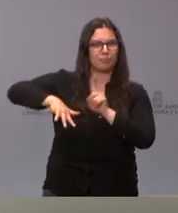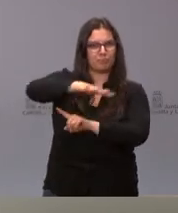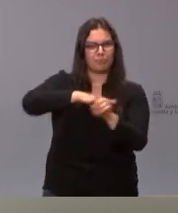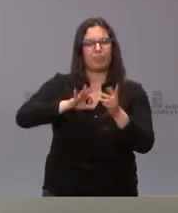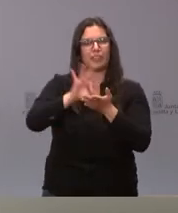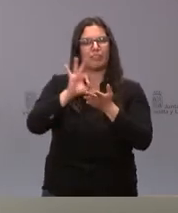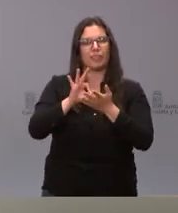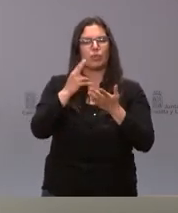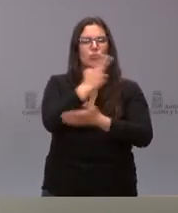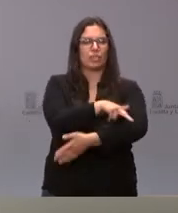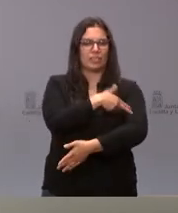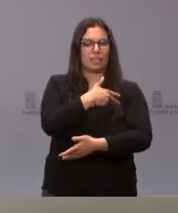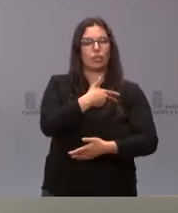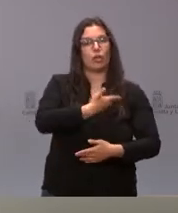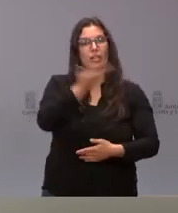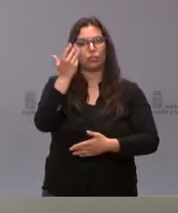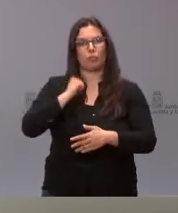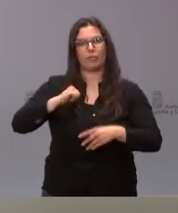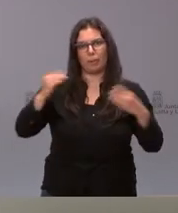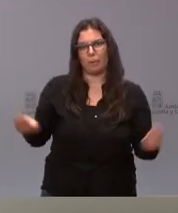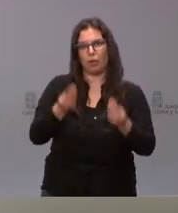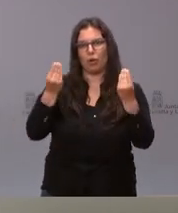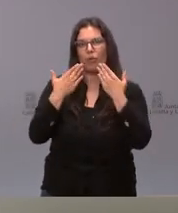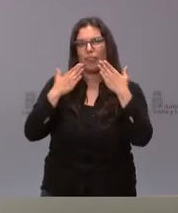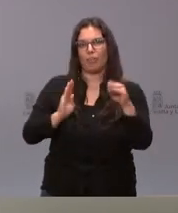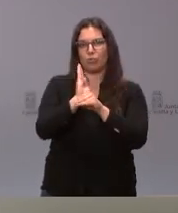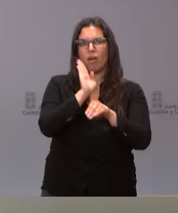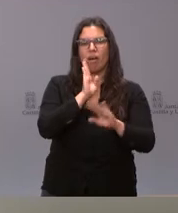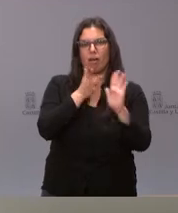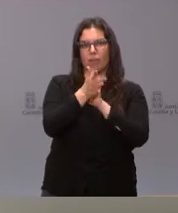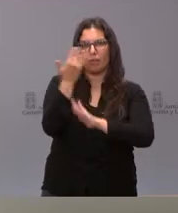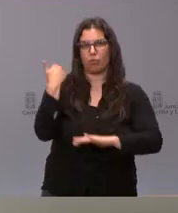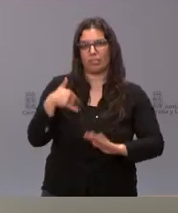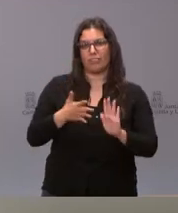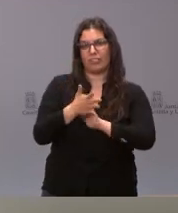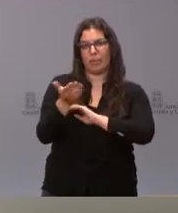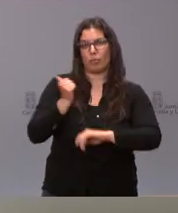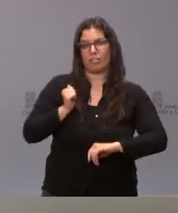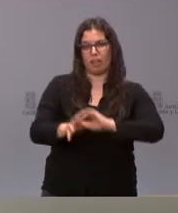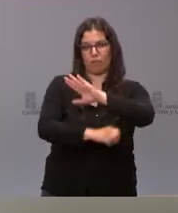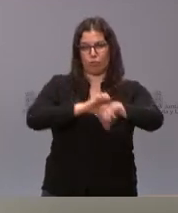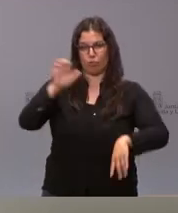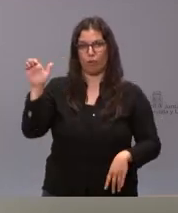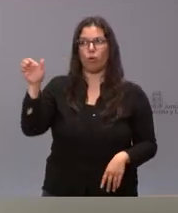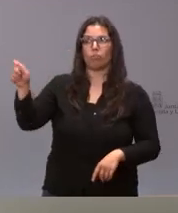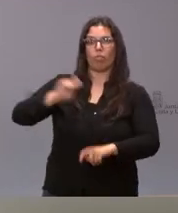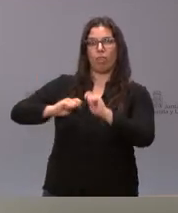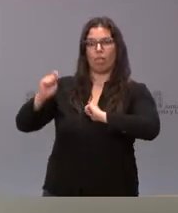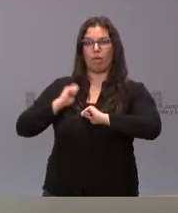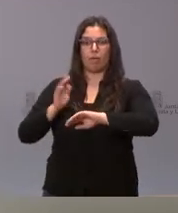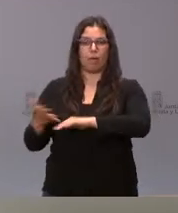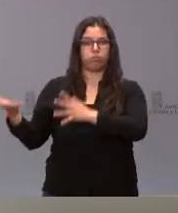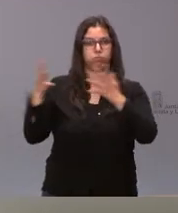servicios sanitarios en el resto de los hospitales con esta inversión que hemos señalado y aprovechando por tanto los recursos europeos para aquello que más valoran los